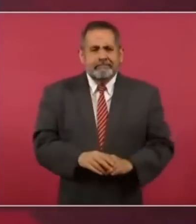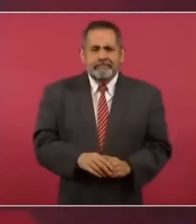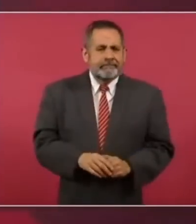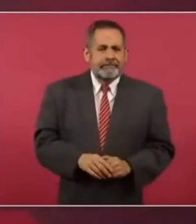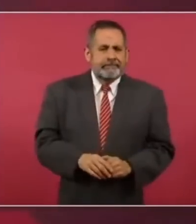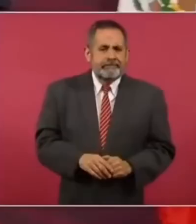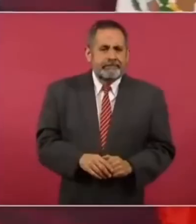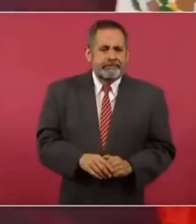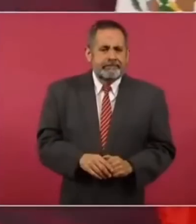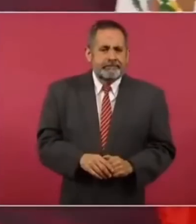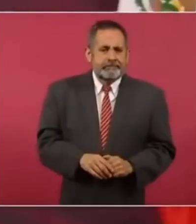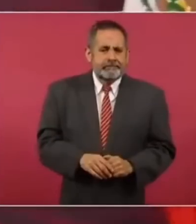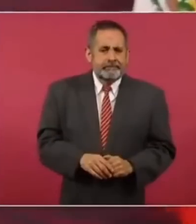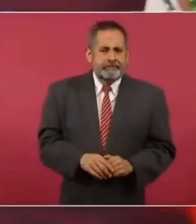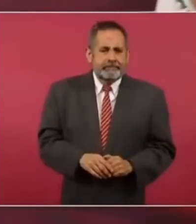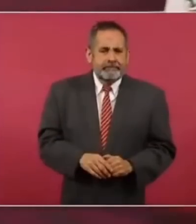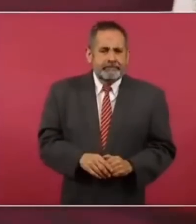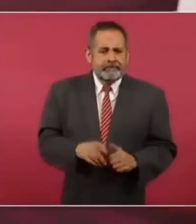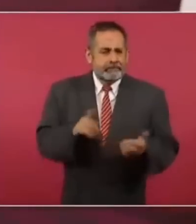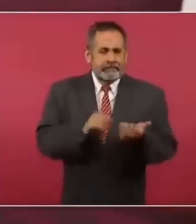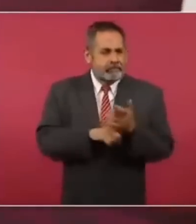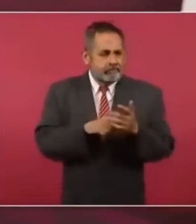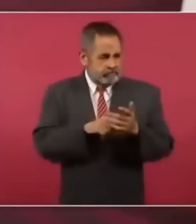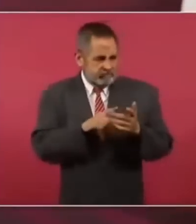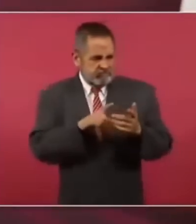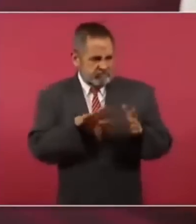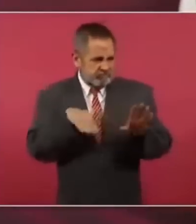eh afectar a nadie